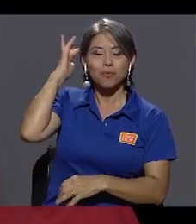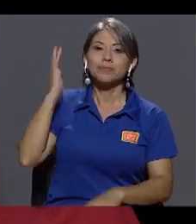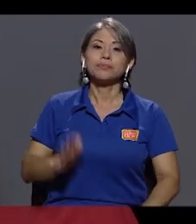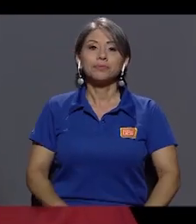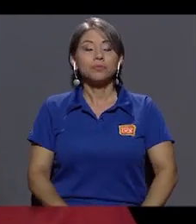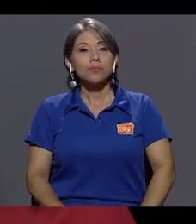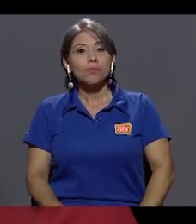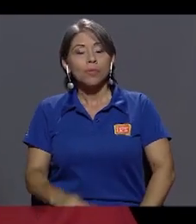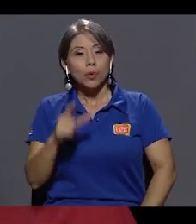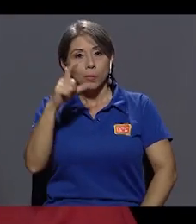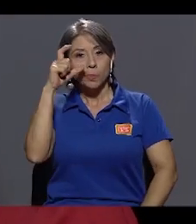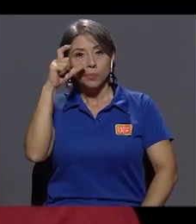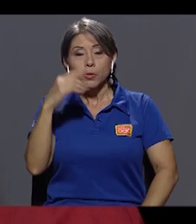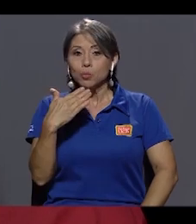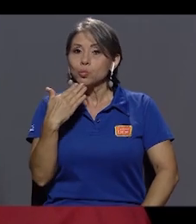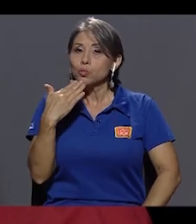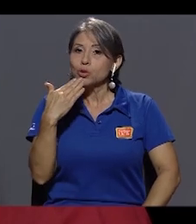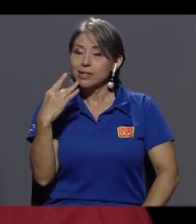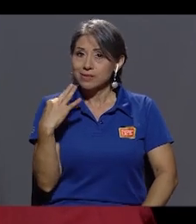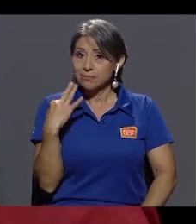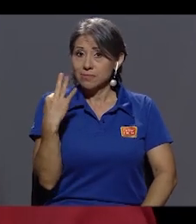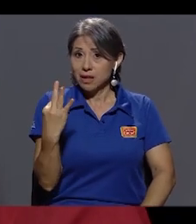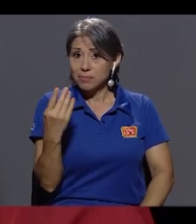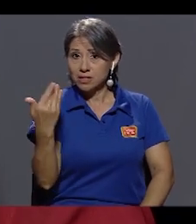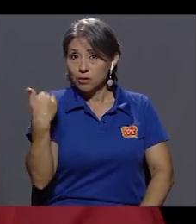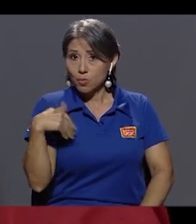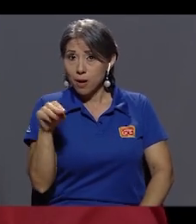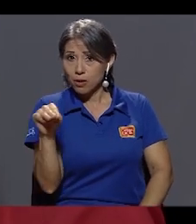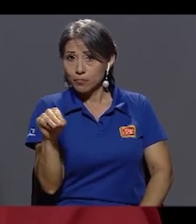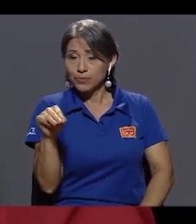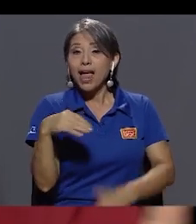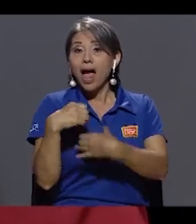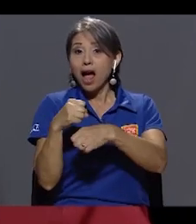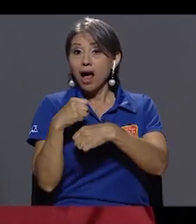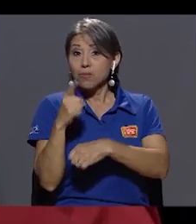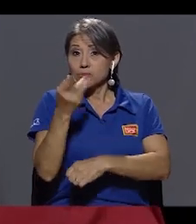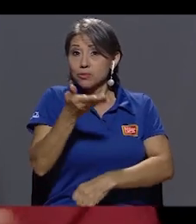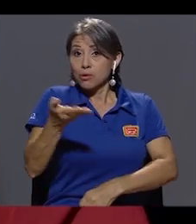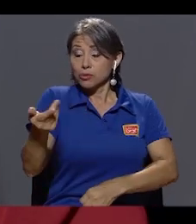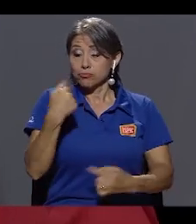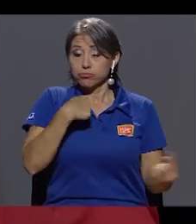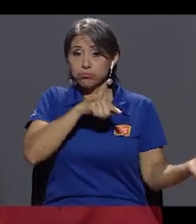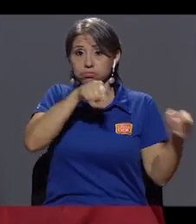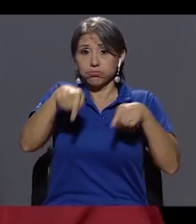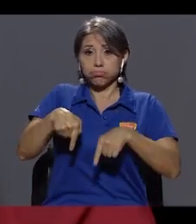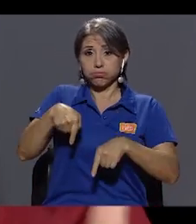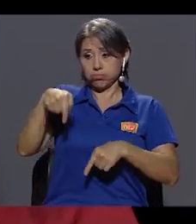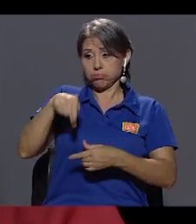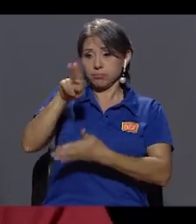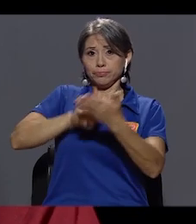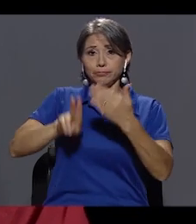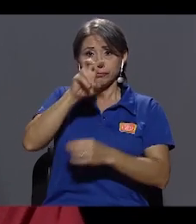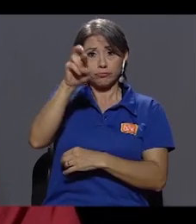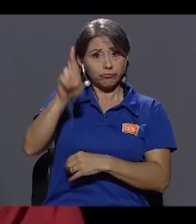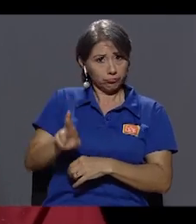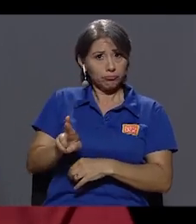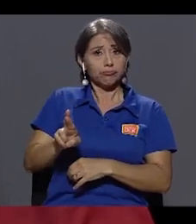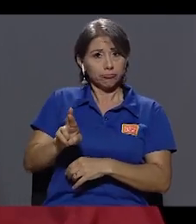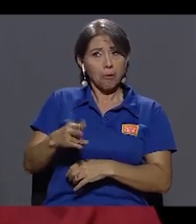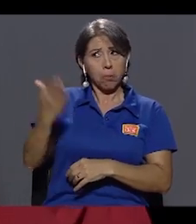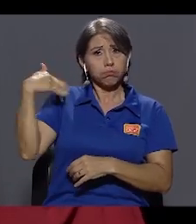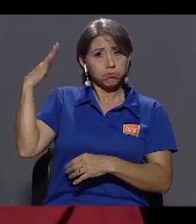Muchas gracias por invitarme, señor Barlón. Hagamos una cosa. Yo he venido aquí a la Universidad de Costa Rica en constante